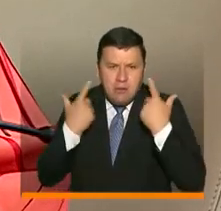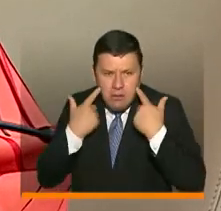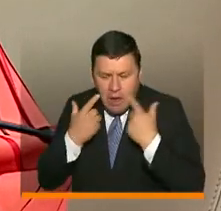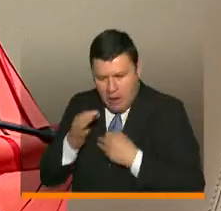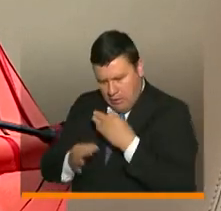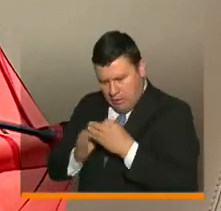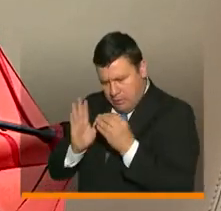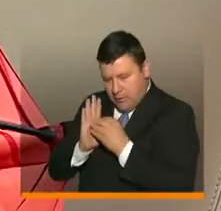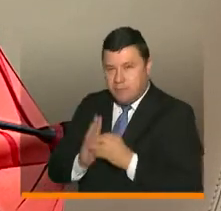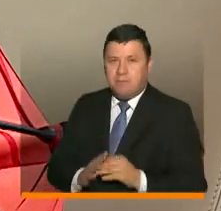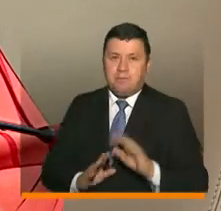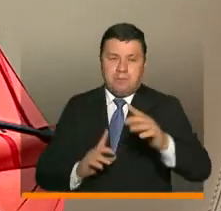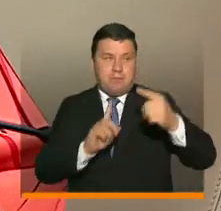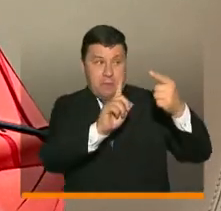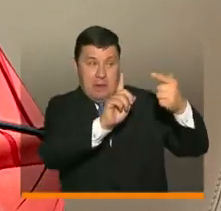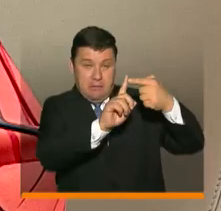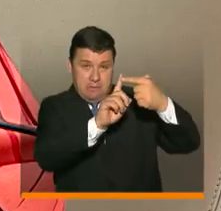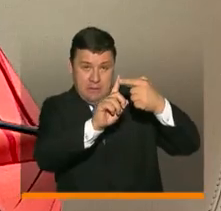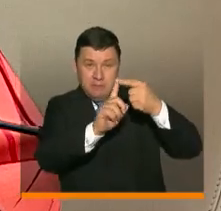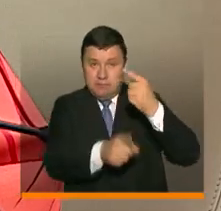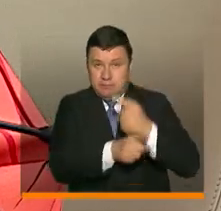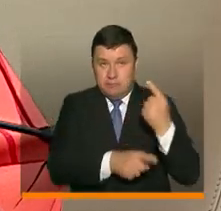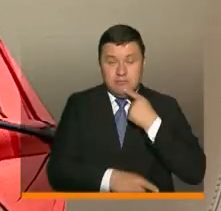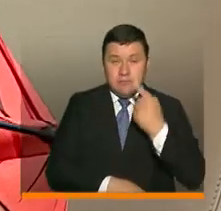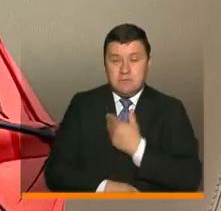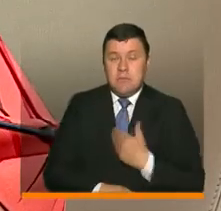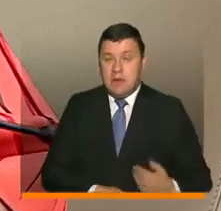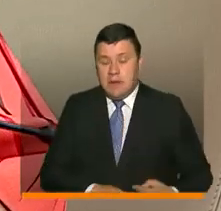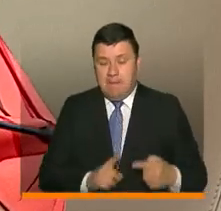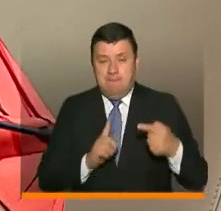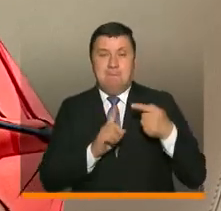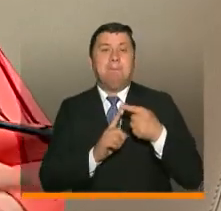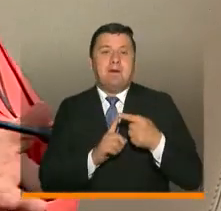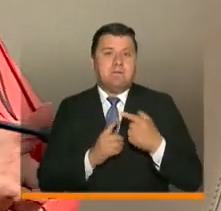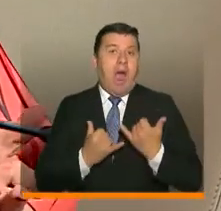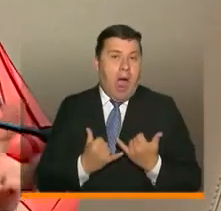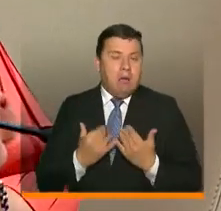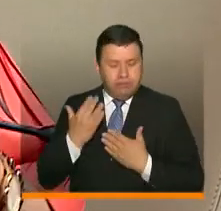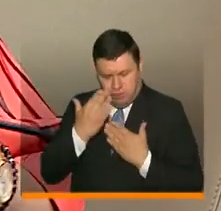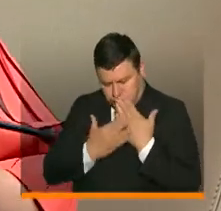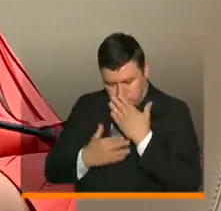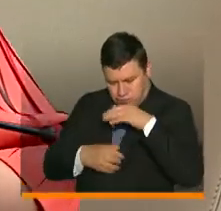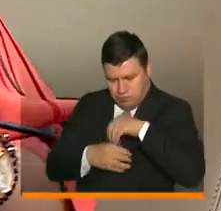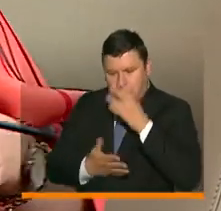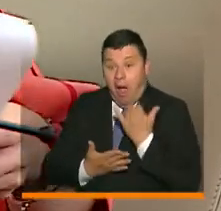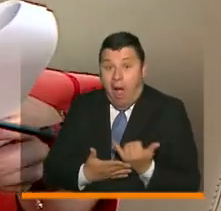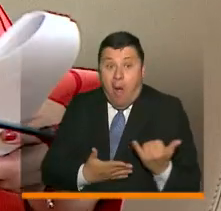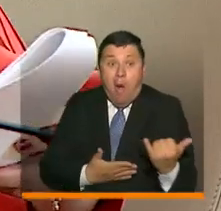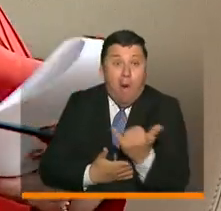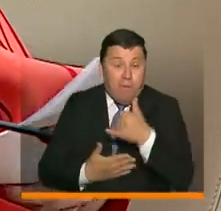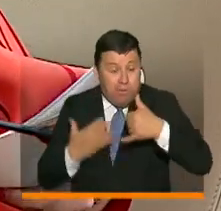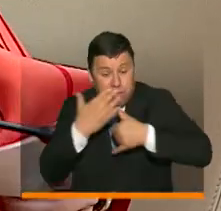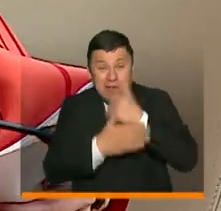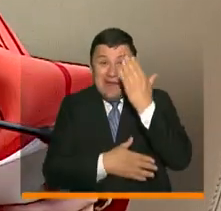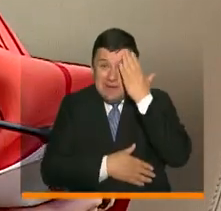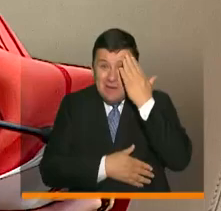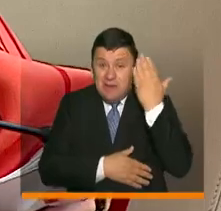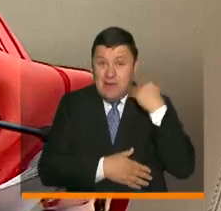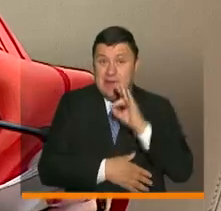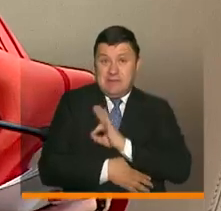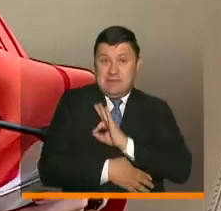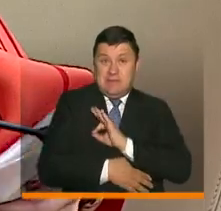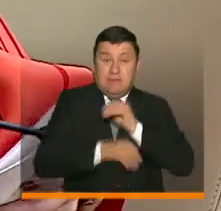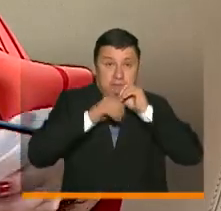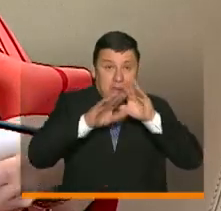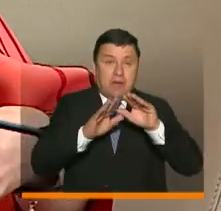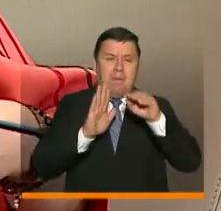de cuidado. Lo primero que mencionaría, presidente, tal cual como usted lo señaló, es estamos en estudio en casa. Ustedes todos enteraron que el día sábado